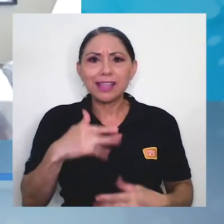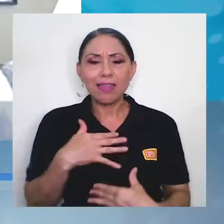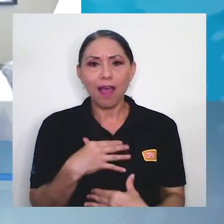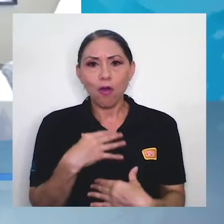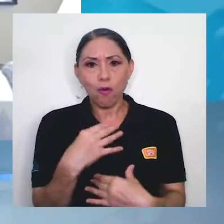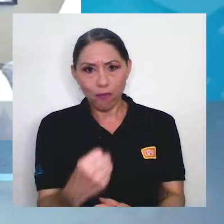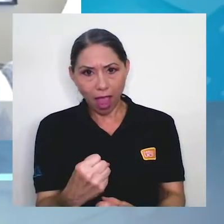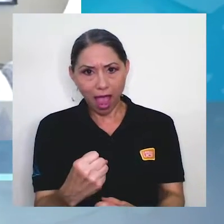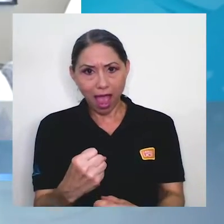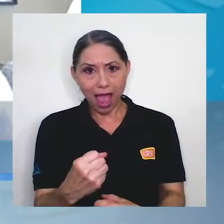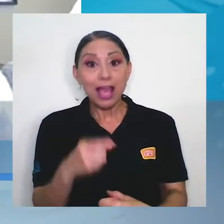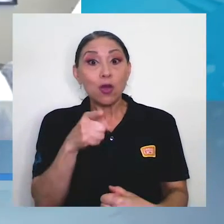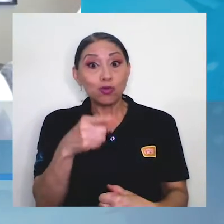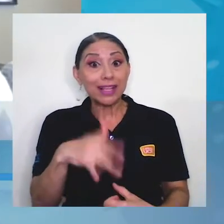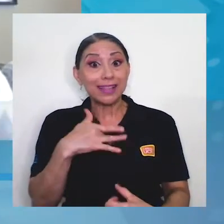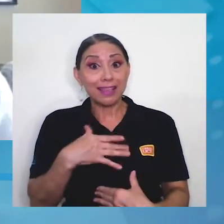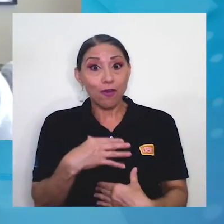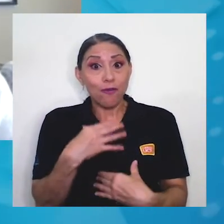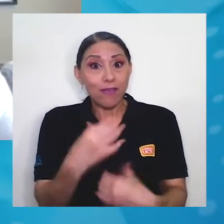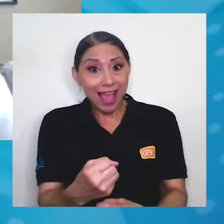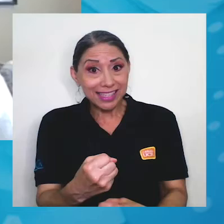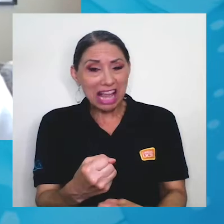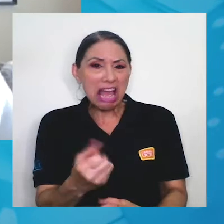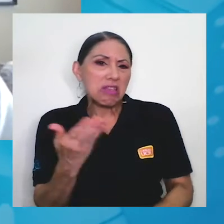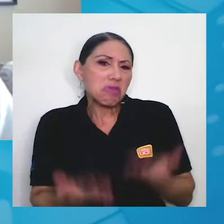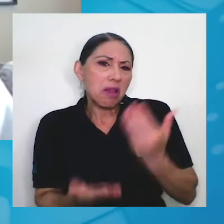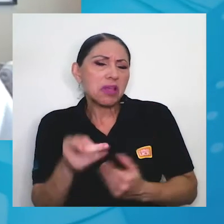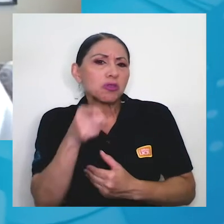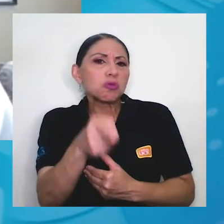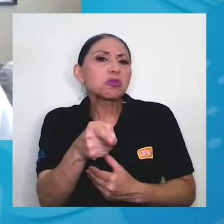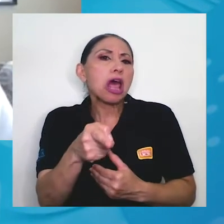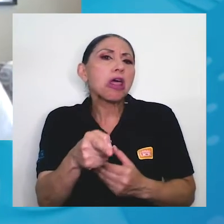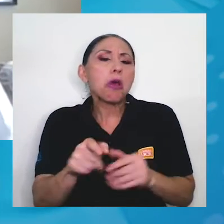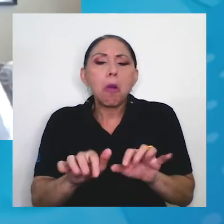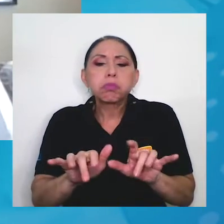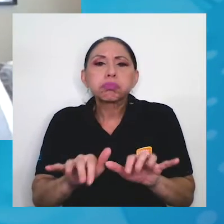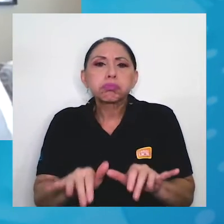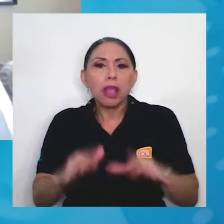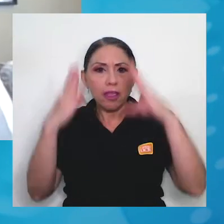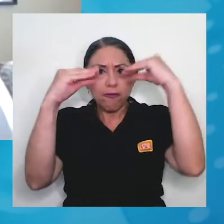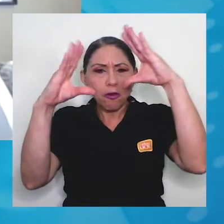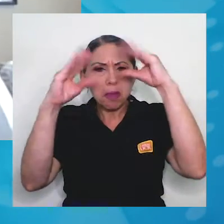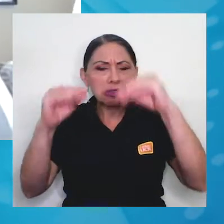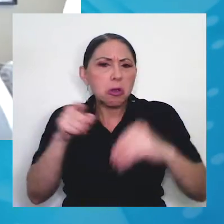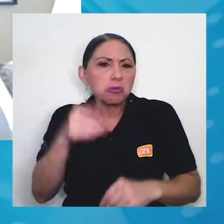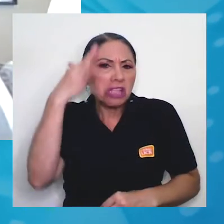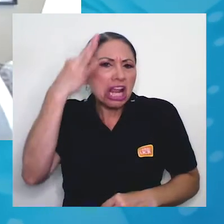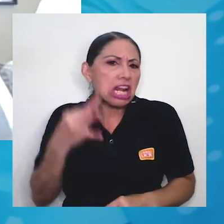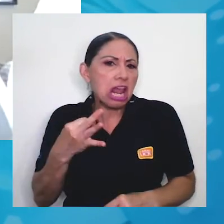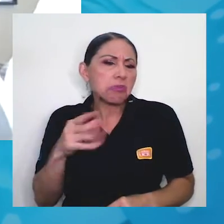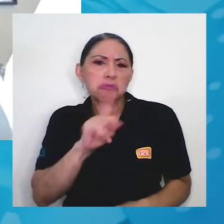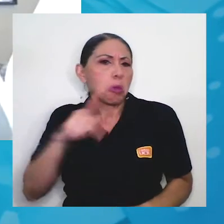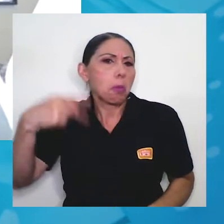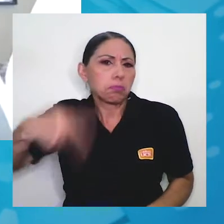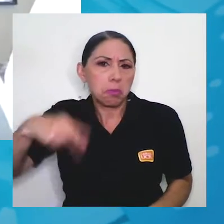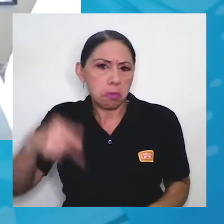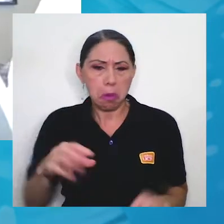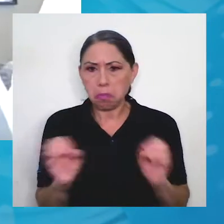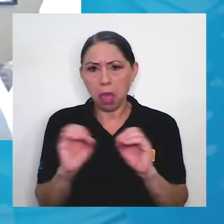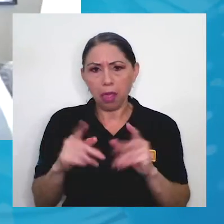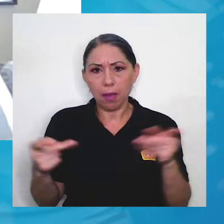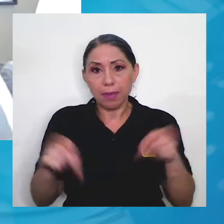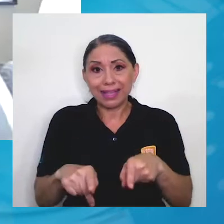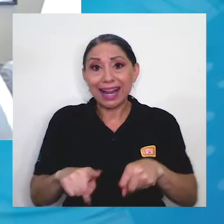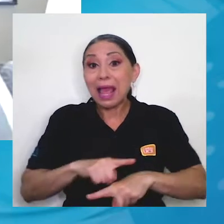información que a veces nos parece que es información inocente, por decirlo así, o no es prioritaria para absolutamente